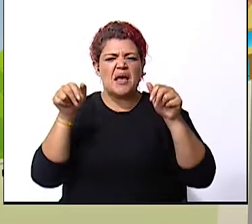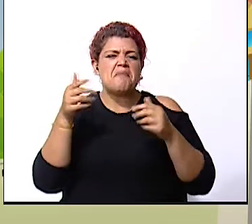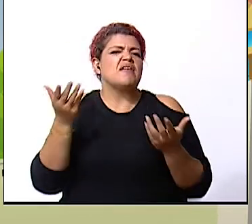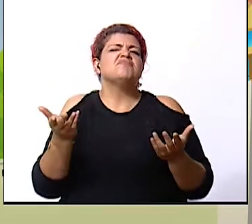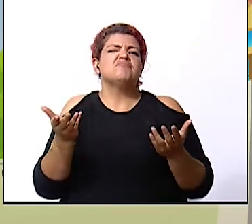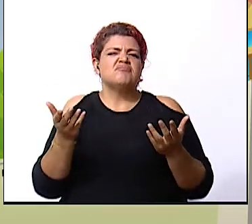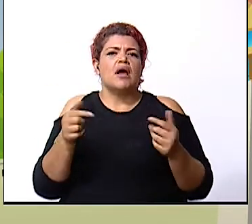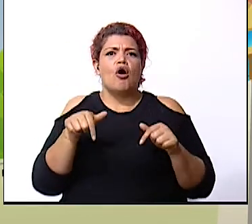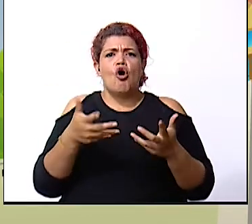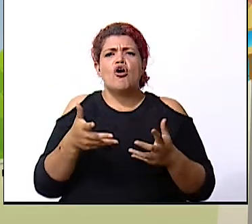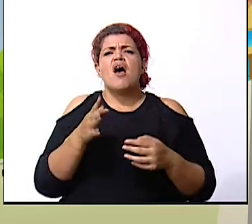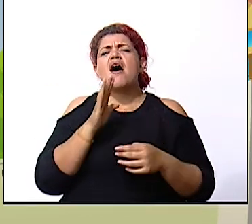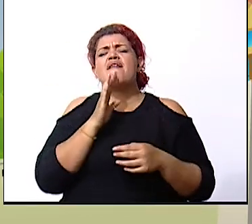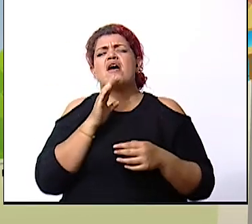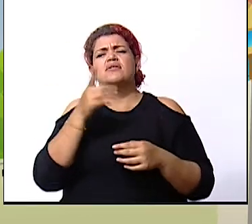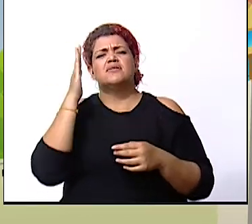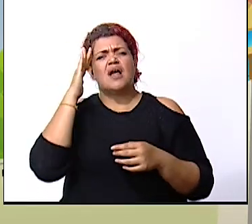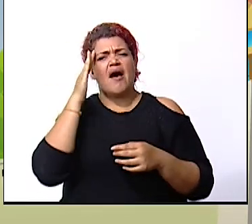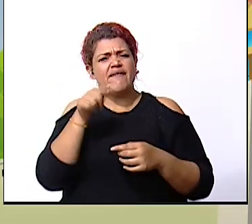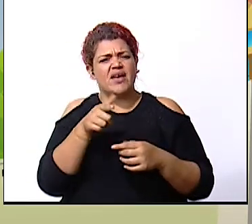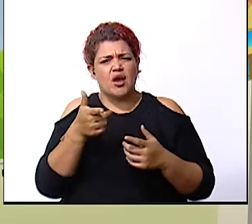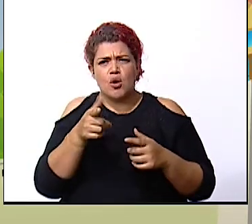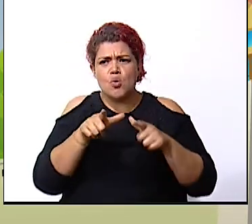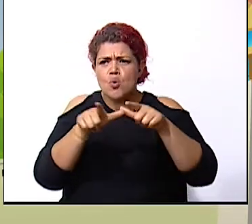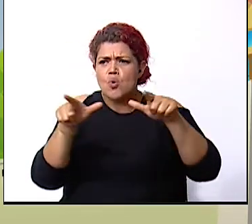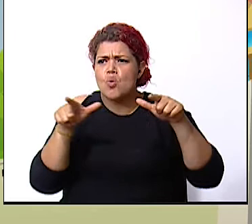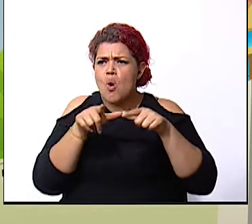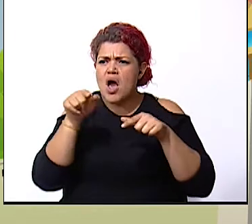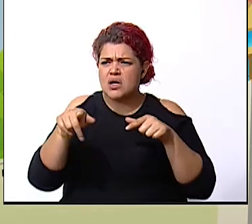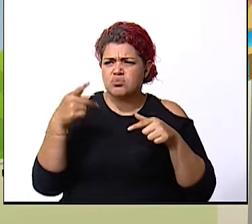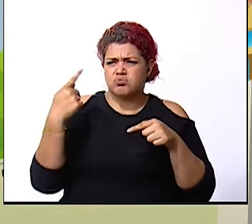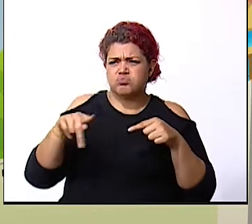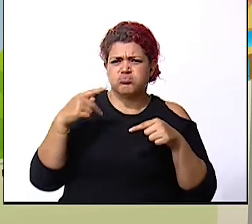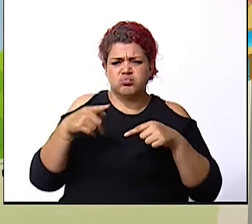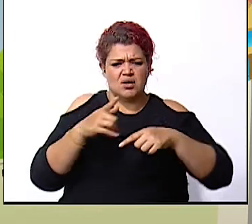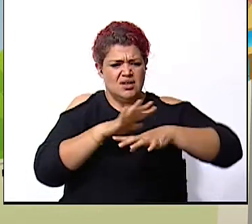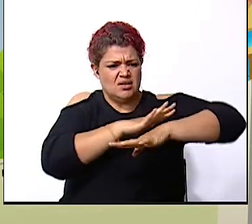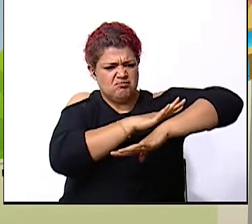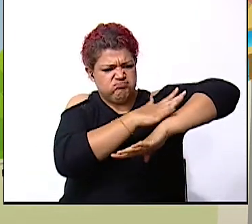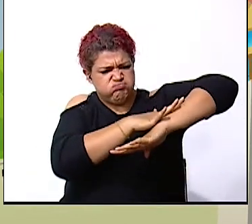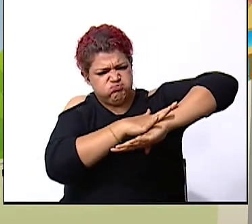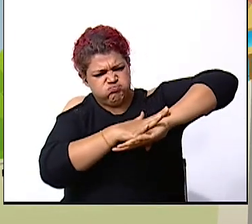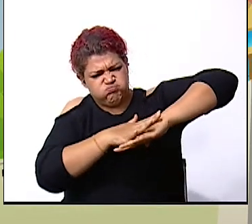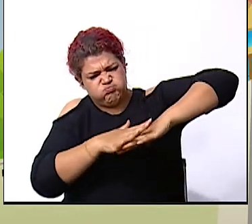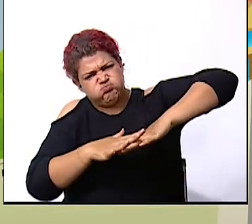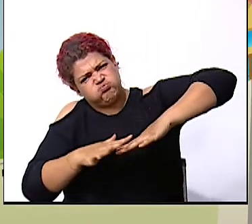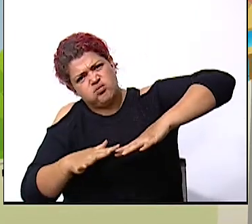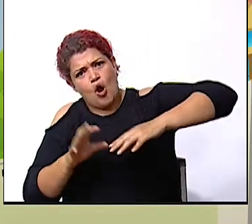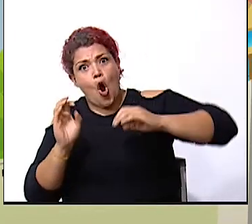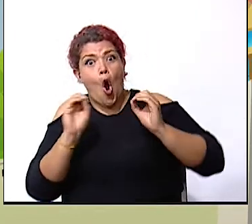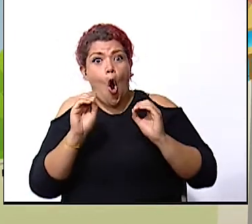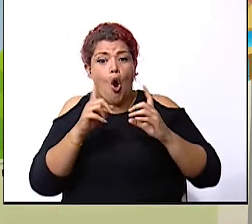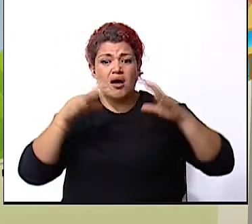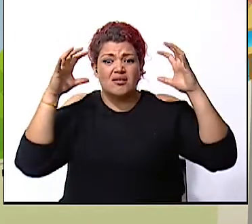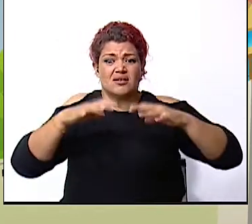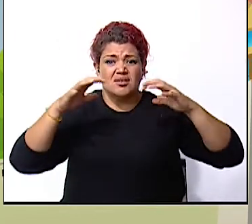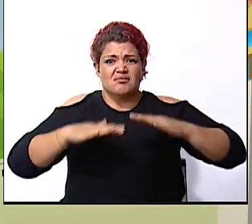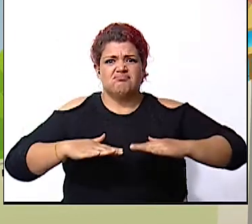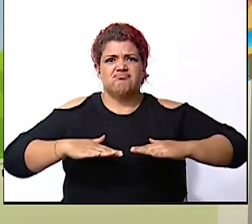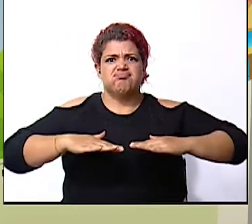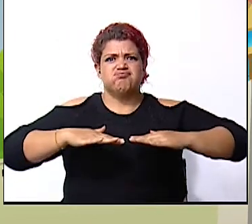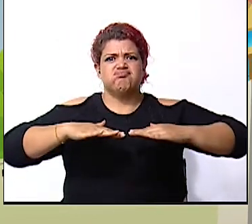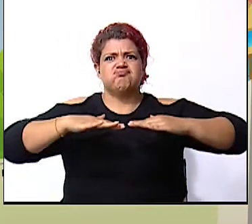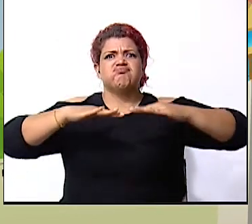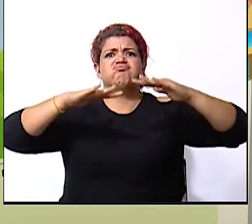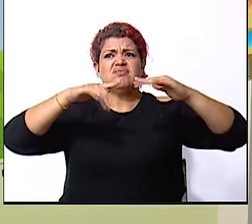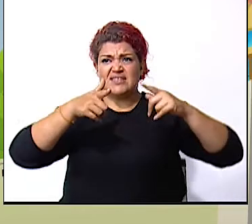vamos a hablar de cuáles son esas zonas propensas para un deslizamiento o para una inundación que existen